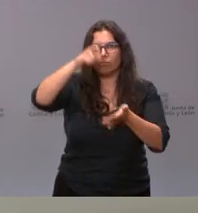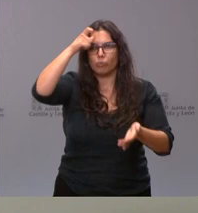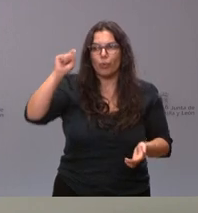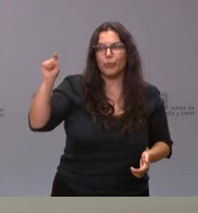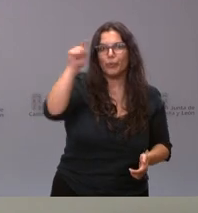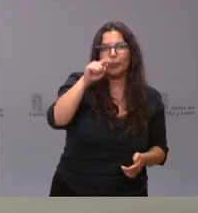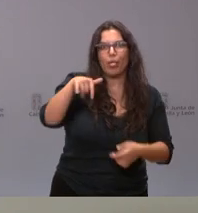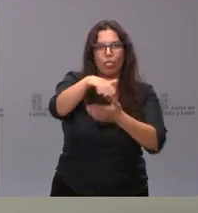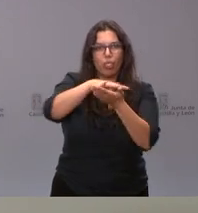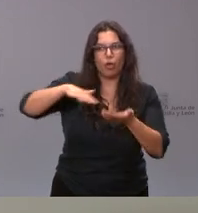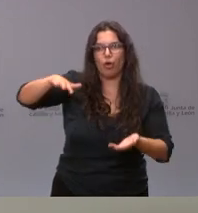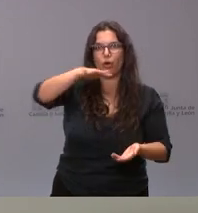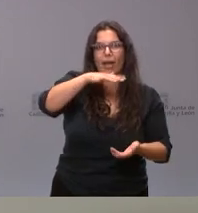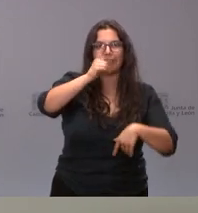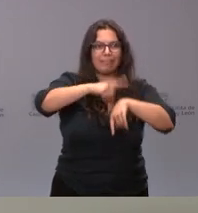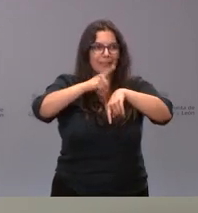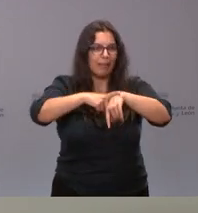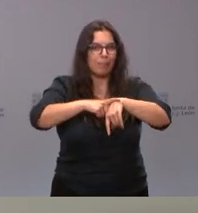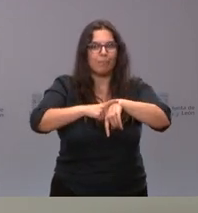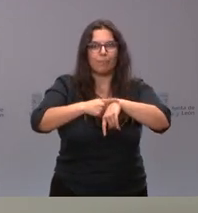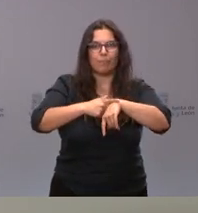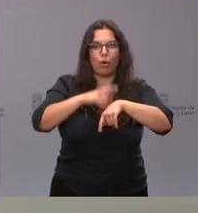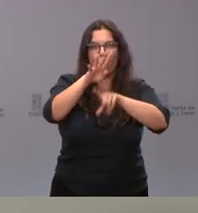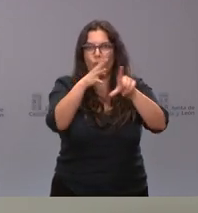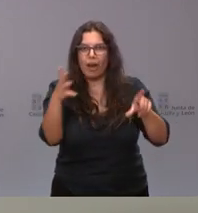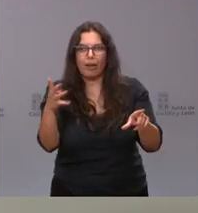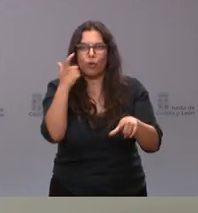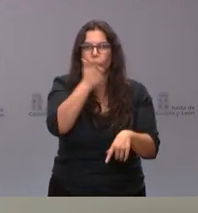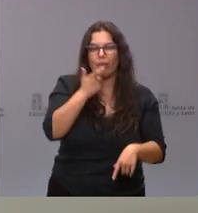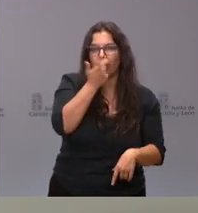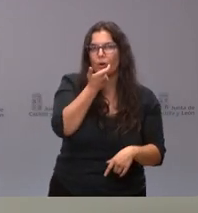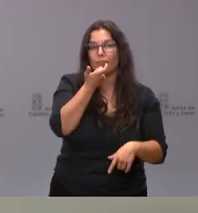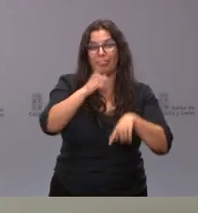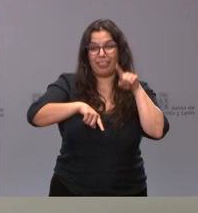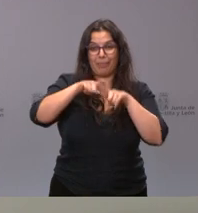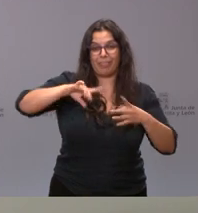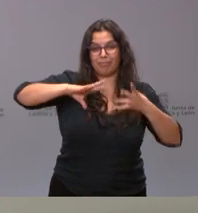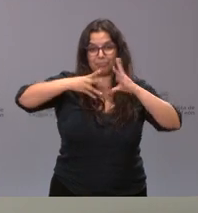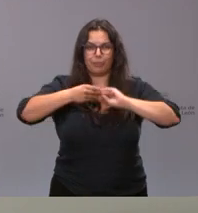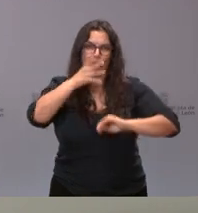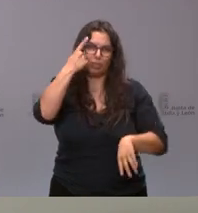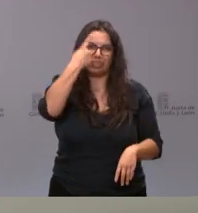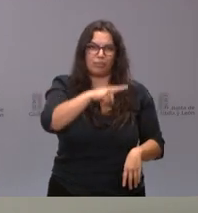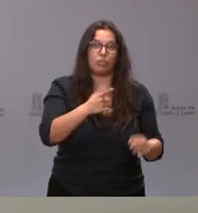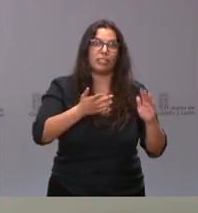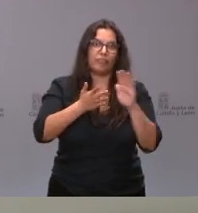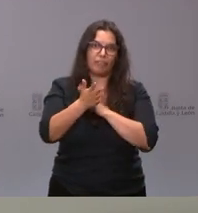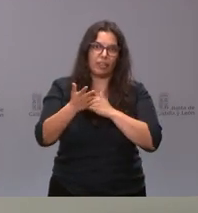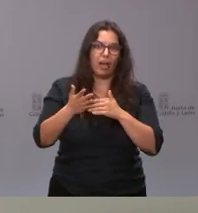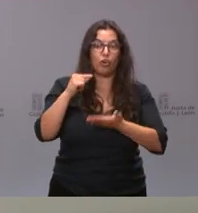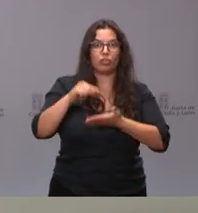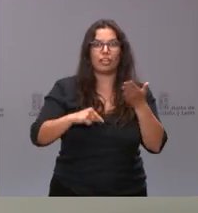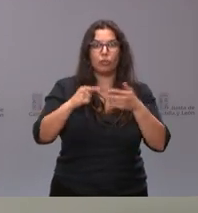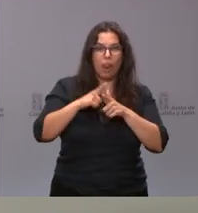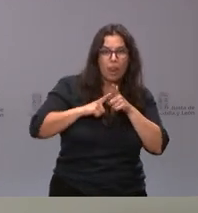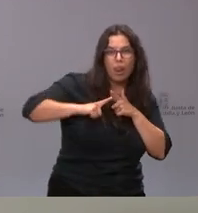ubicaciones, tiempo de existencia, duración de los mismos, porque somos muy conscientes de que estamos hablando de un contrato que